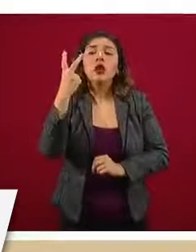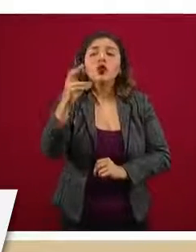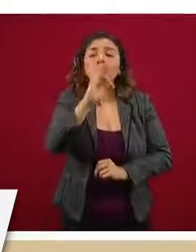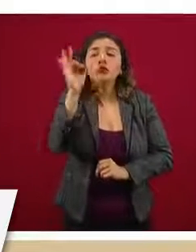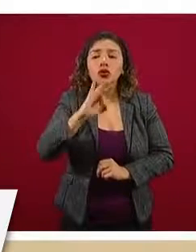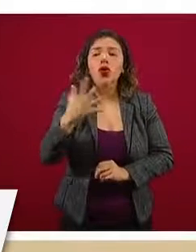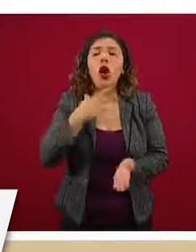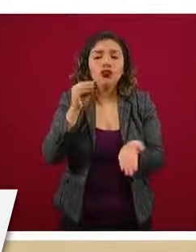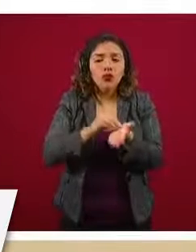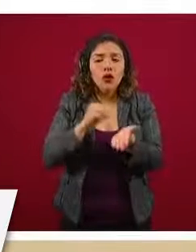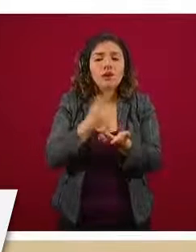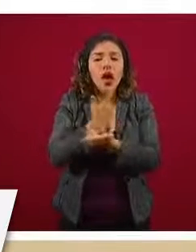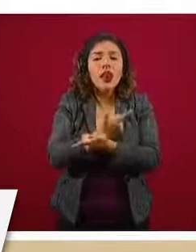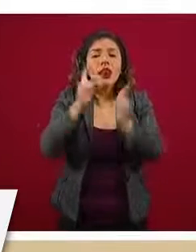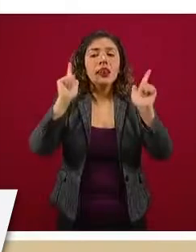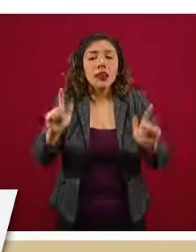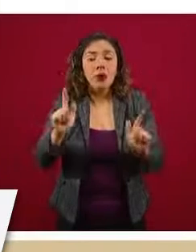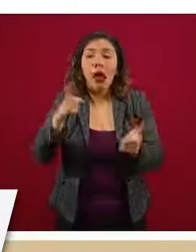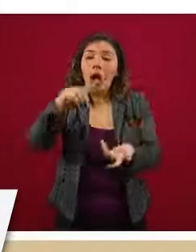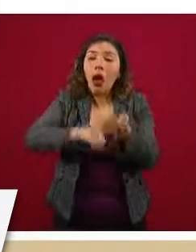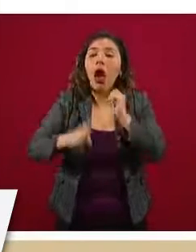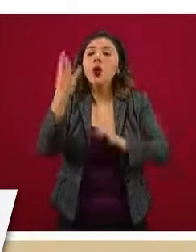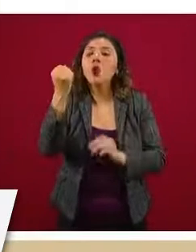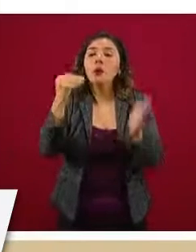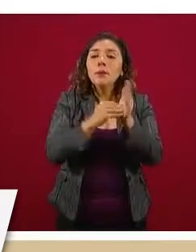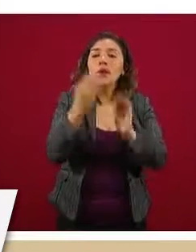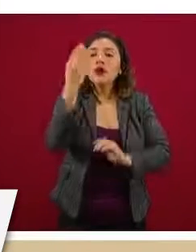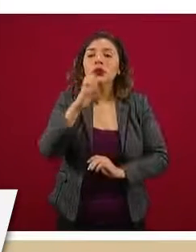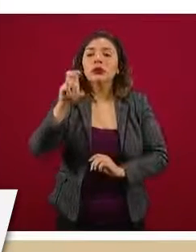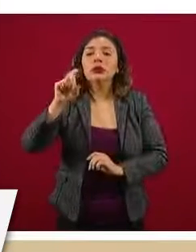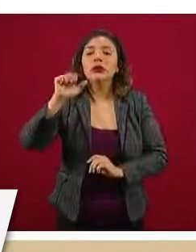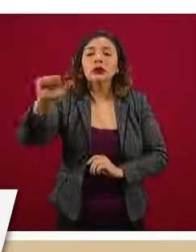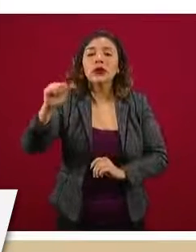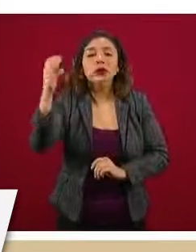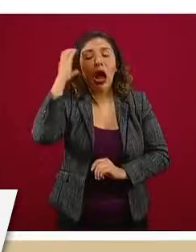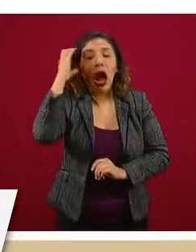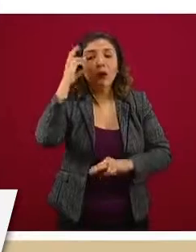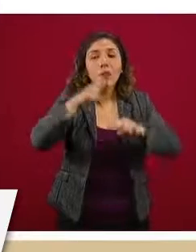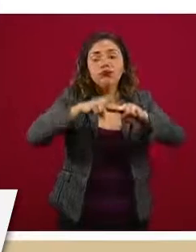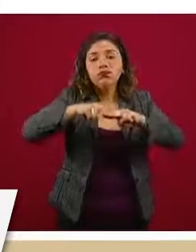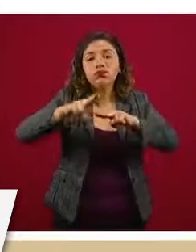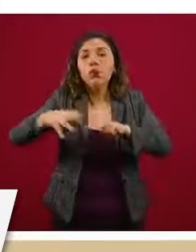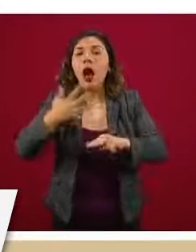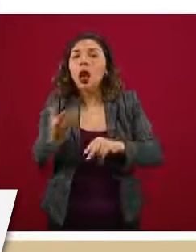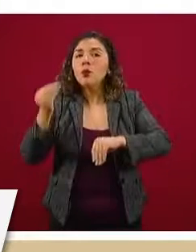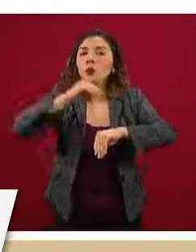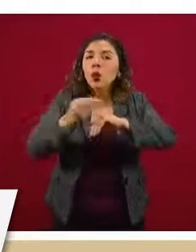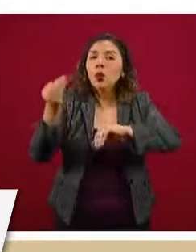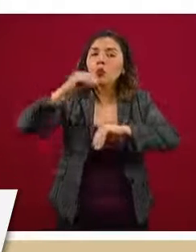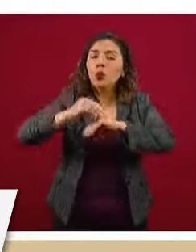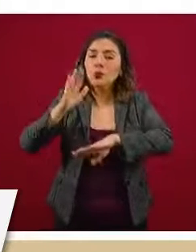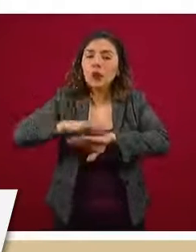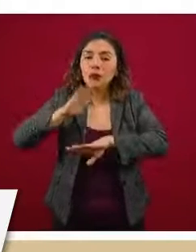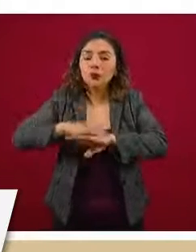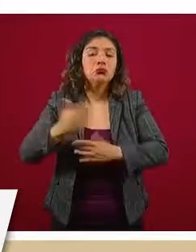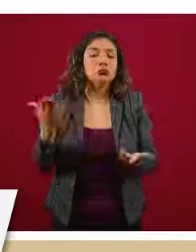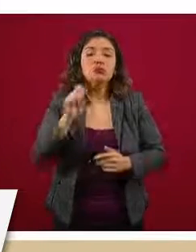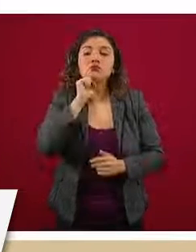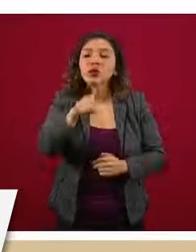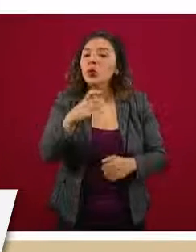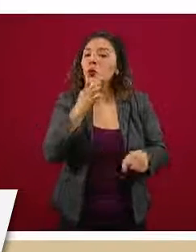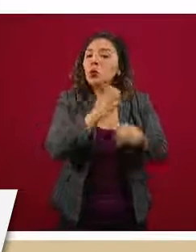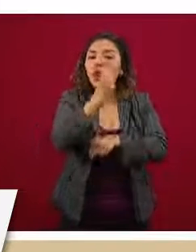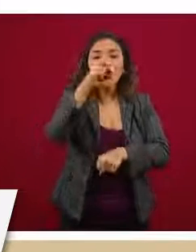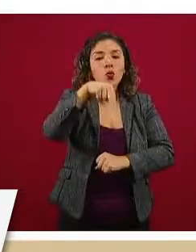todavía disponible de las nueve mil 936 camas que se han ido agregando. Y lo mismo Nuevo